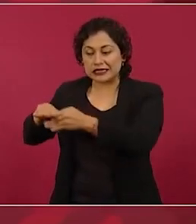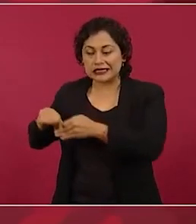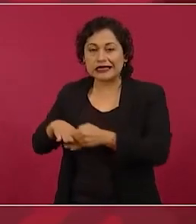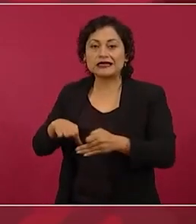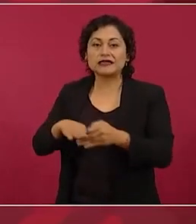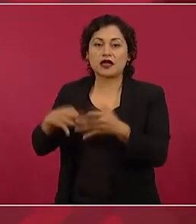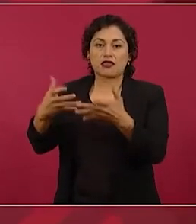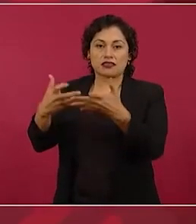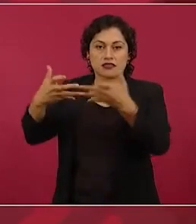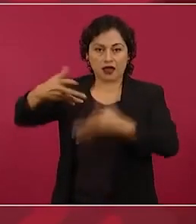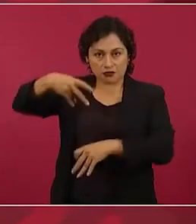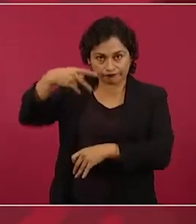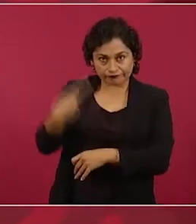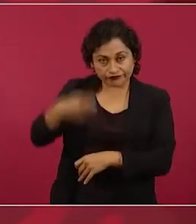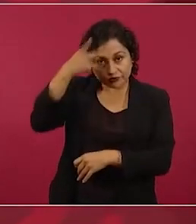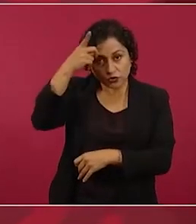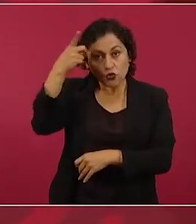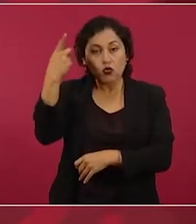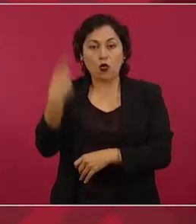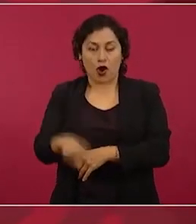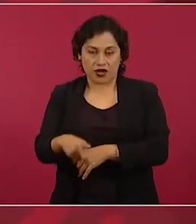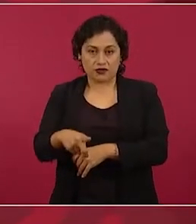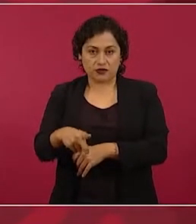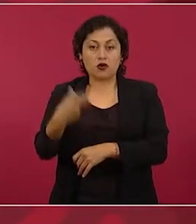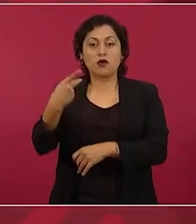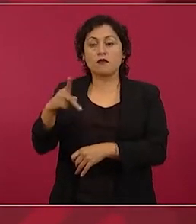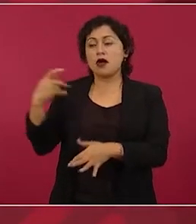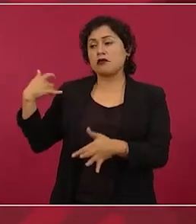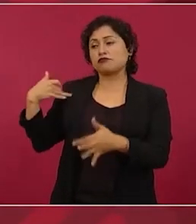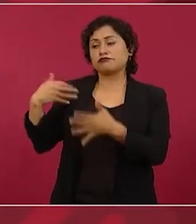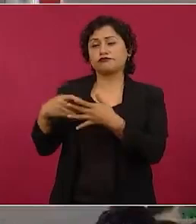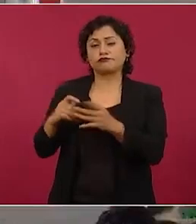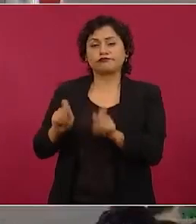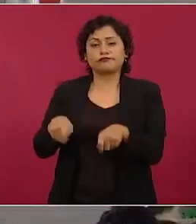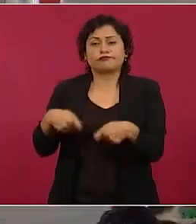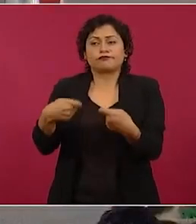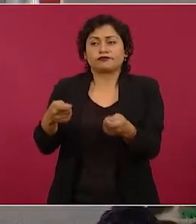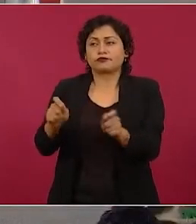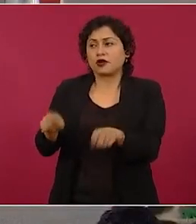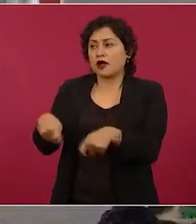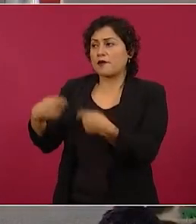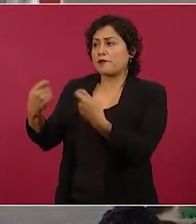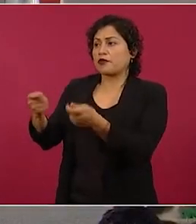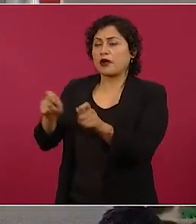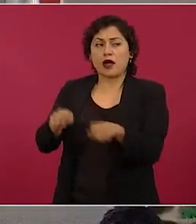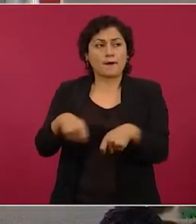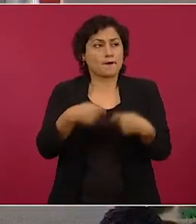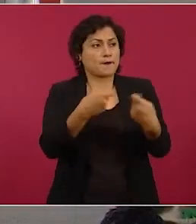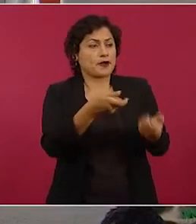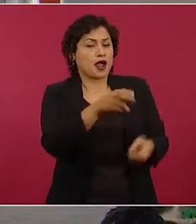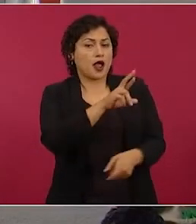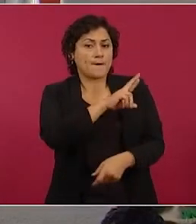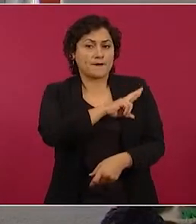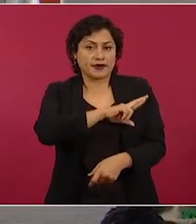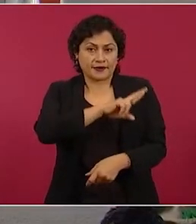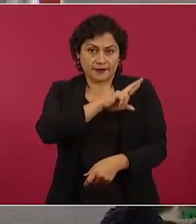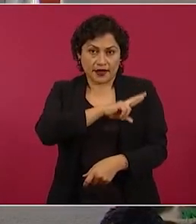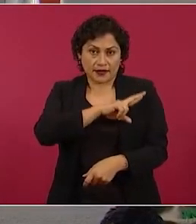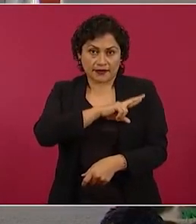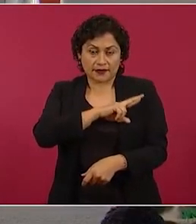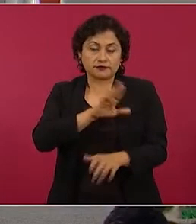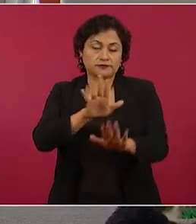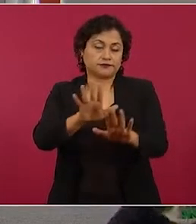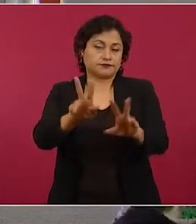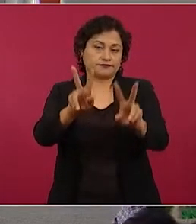y se fue privatizando. Pero no nos vamos a meter en ese tema.